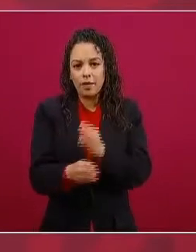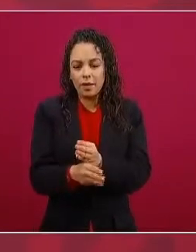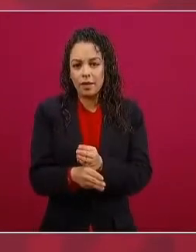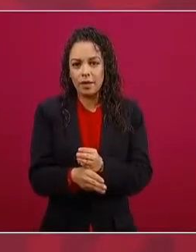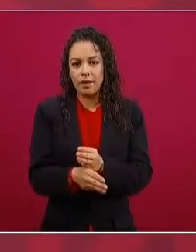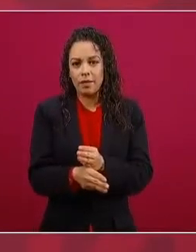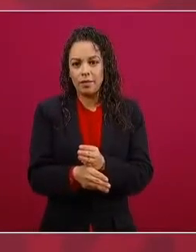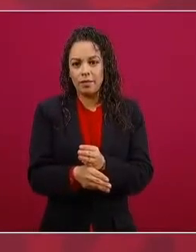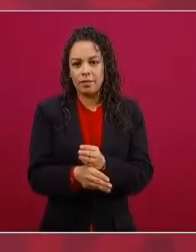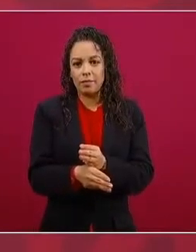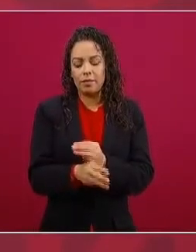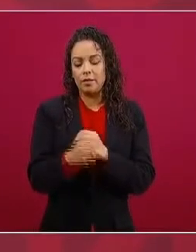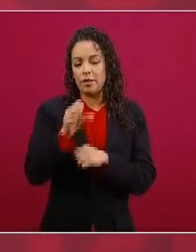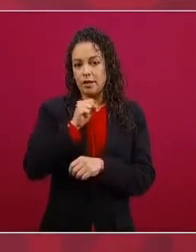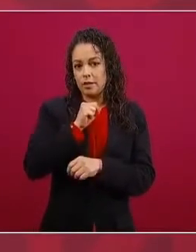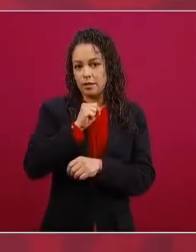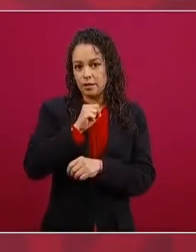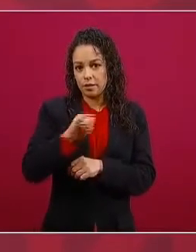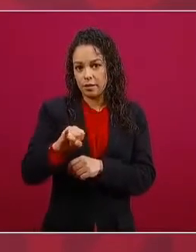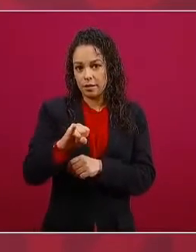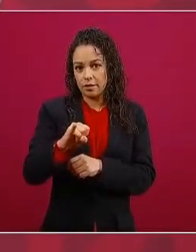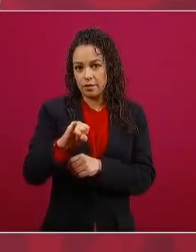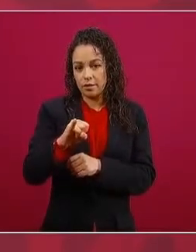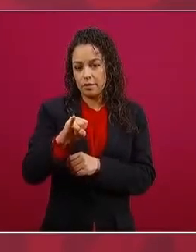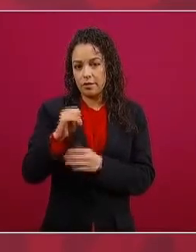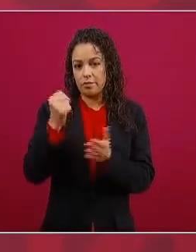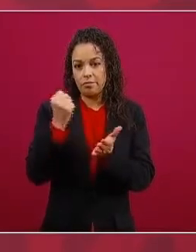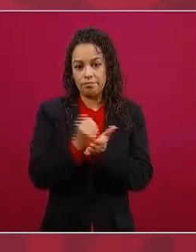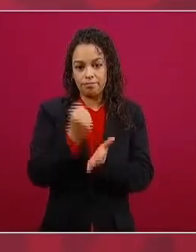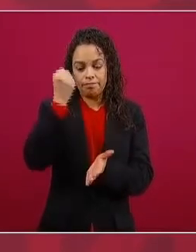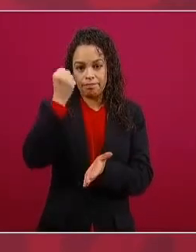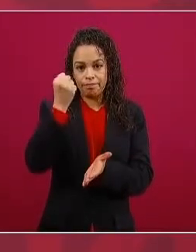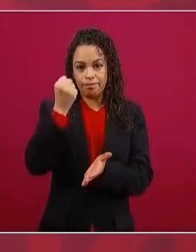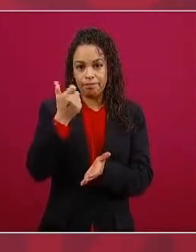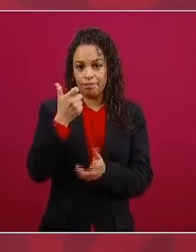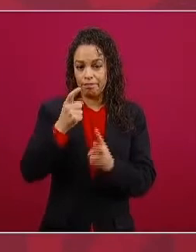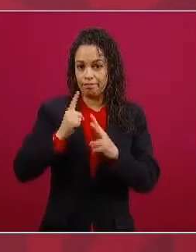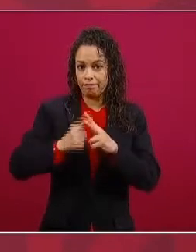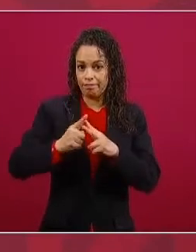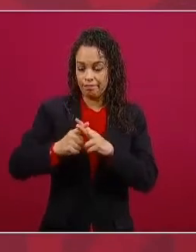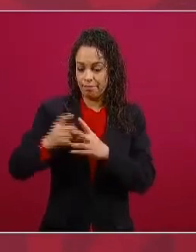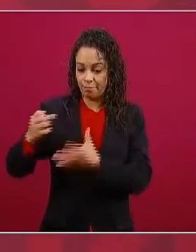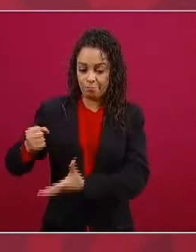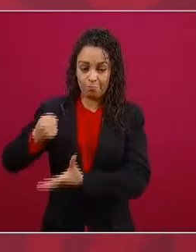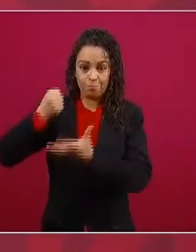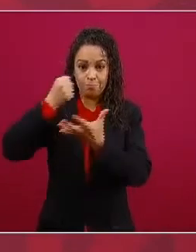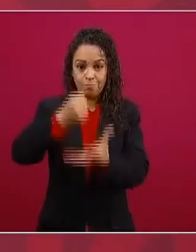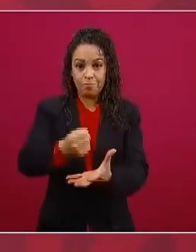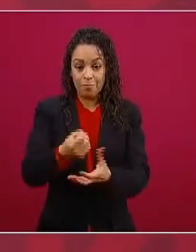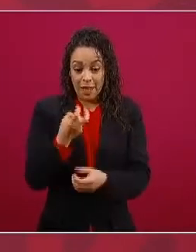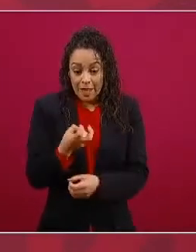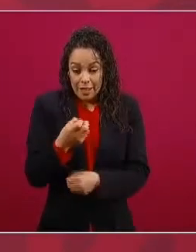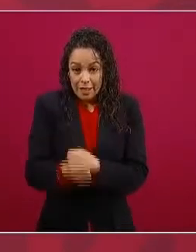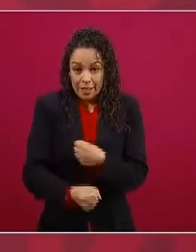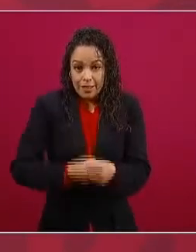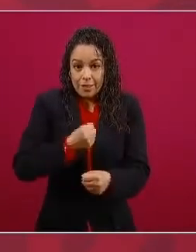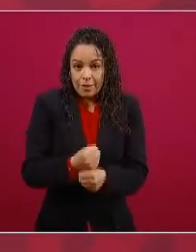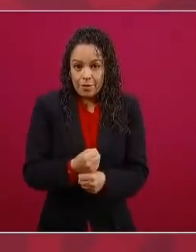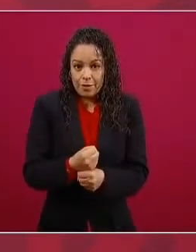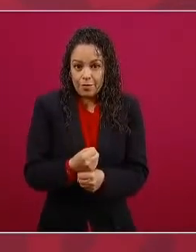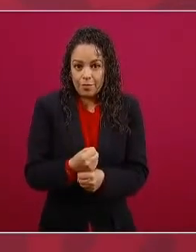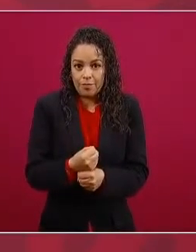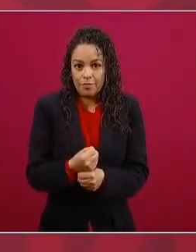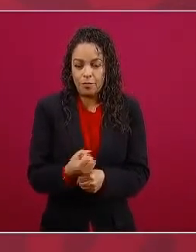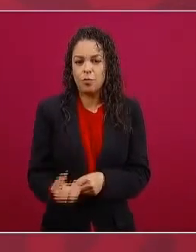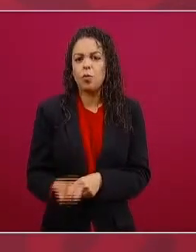se autorizó un presupuesto para este año de 10